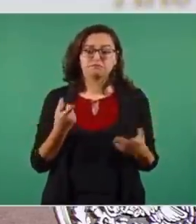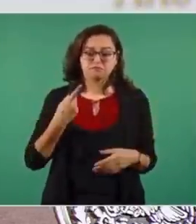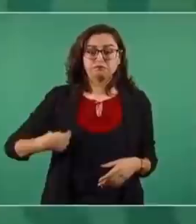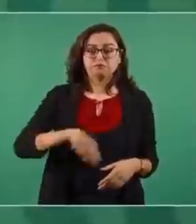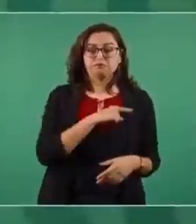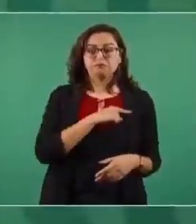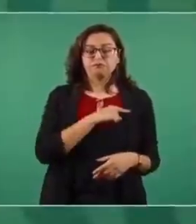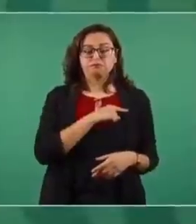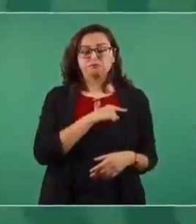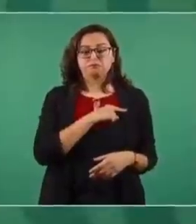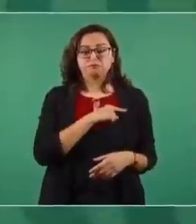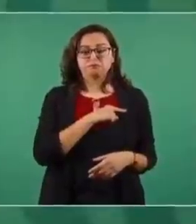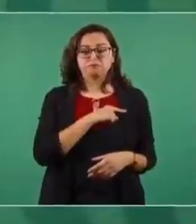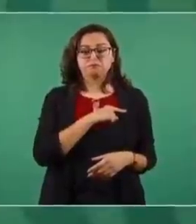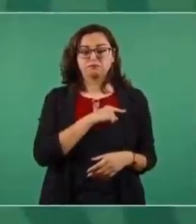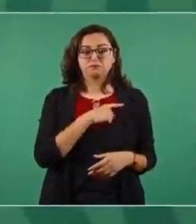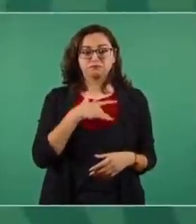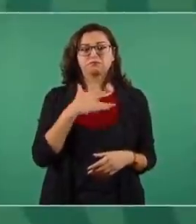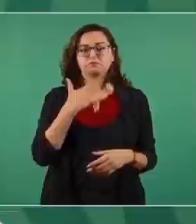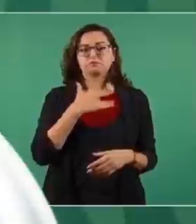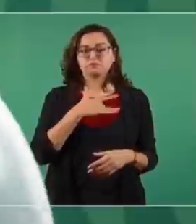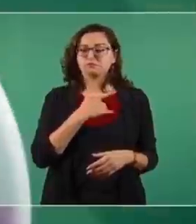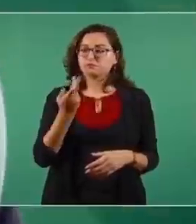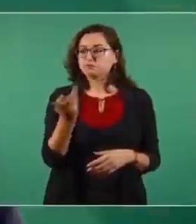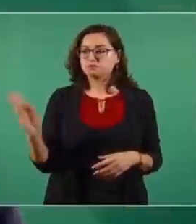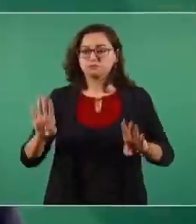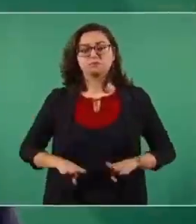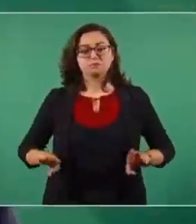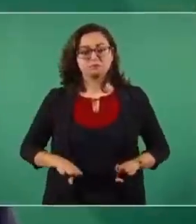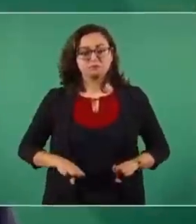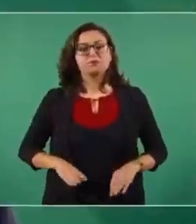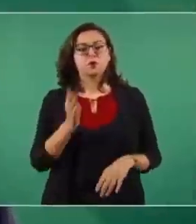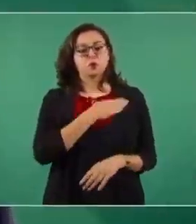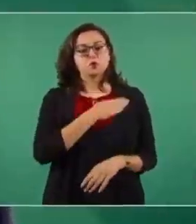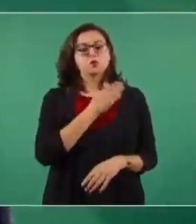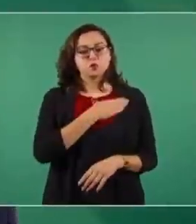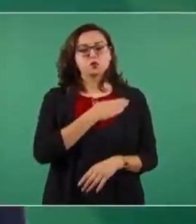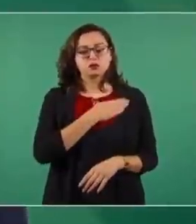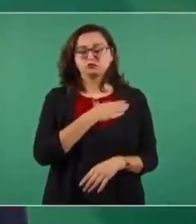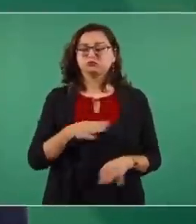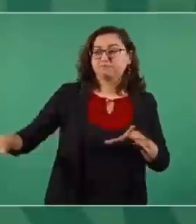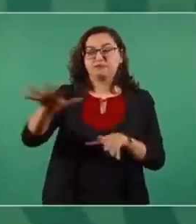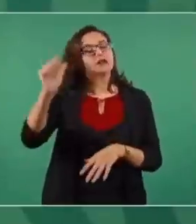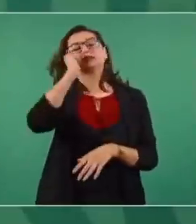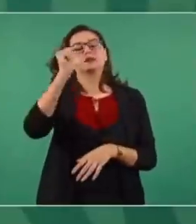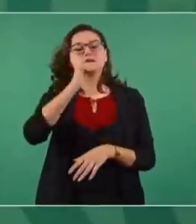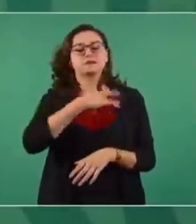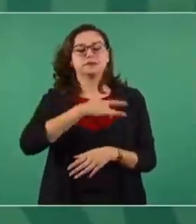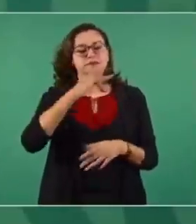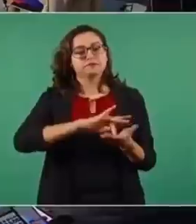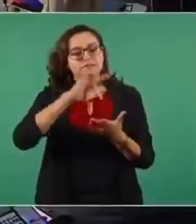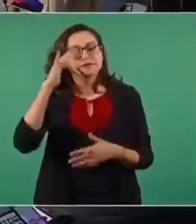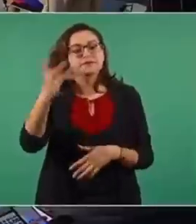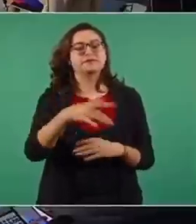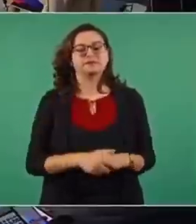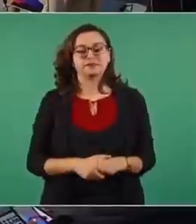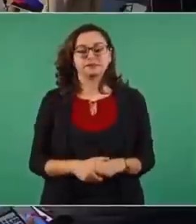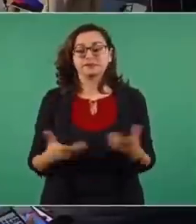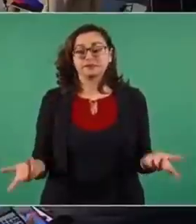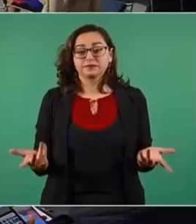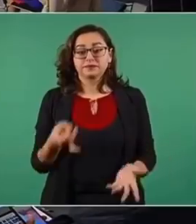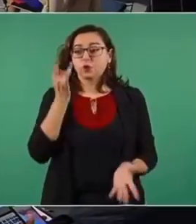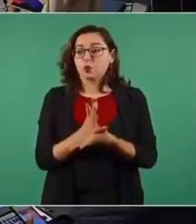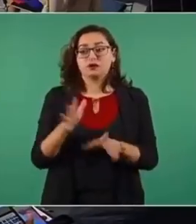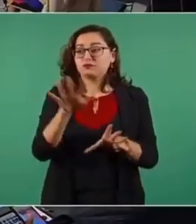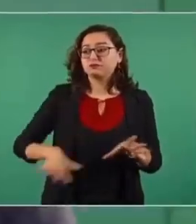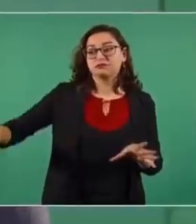sí consideramos que el pueblo es bueno y es sabio. Entonces, aquí no hay más que el pueblo.